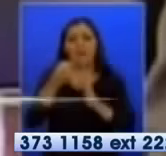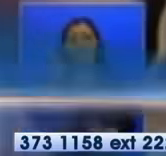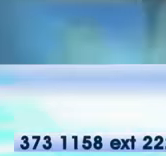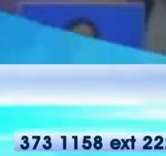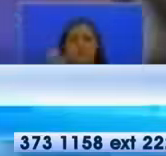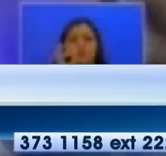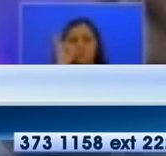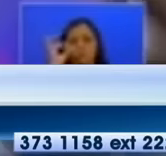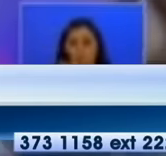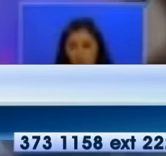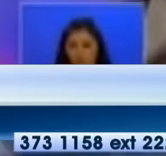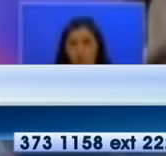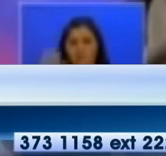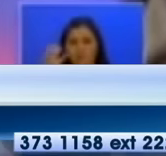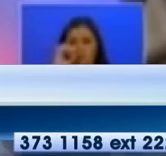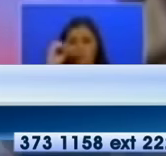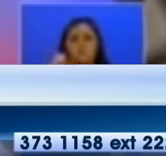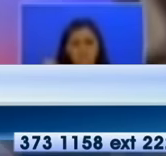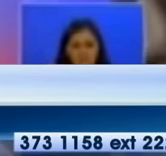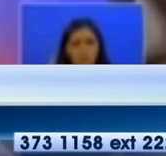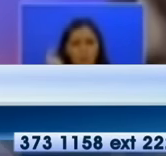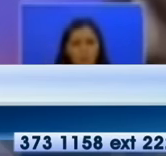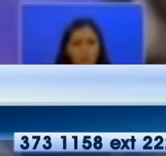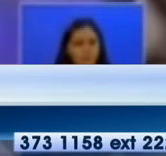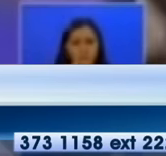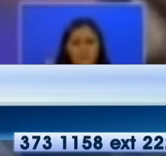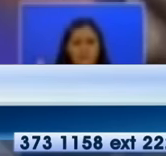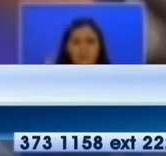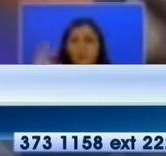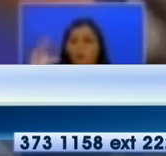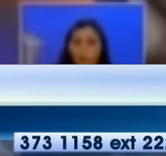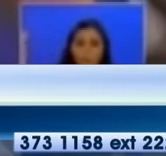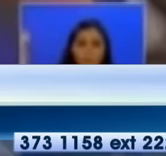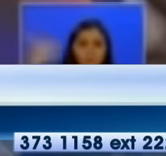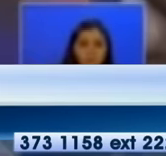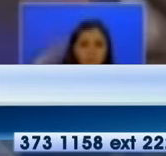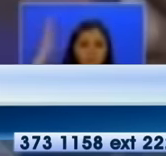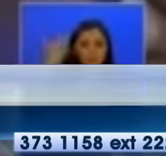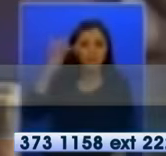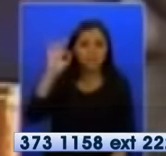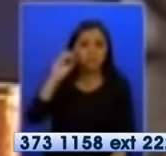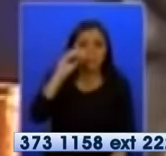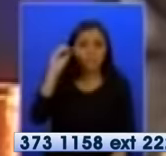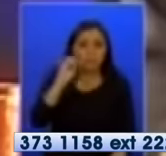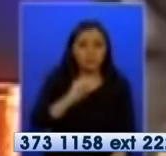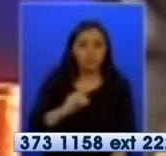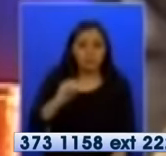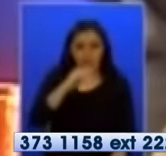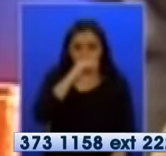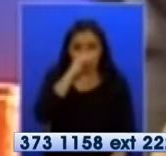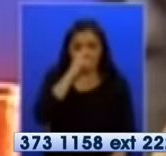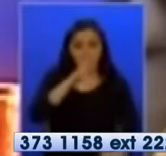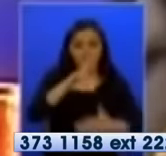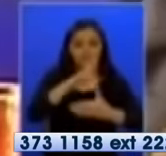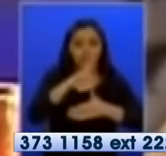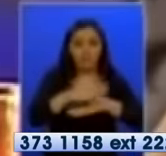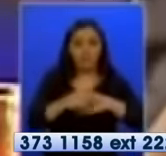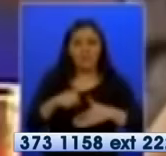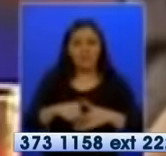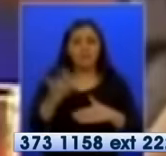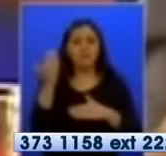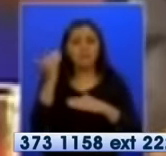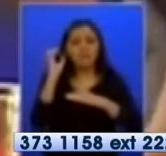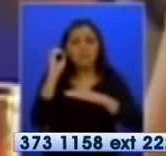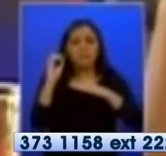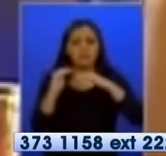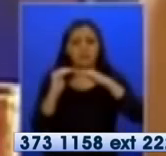ahorita está en 14%, sigo un año hasta junio. Colombia lo tiene en 19%, el promedio de América Latina es 15, 1%. Ya no saben qué decir.